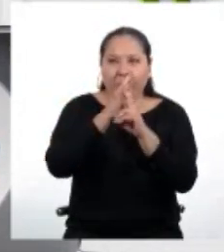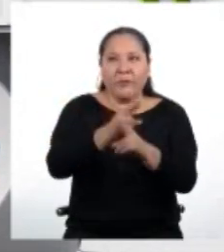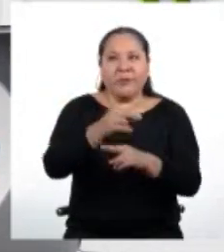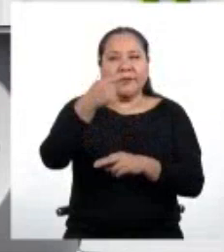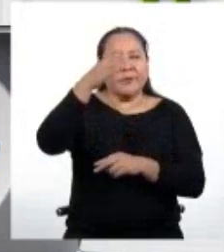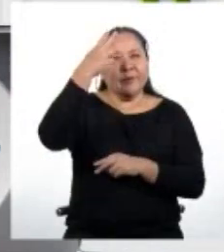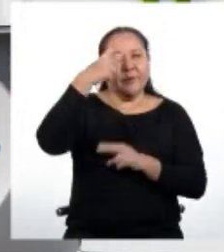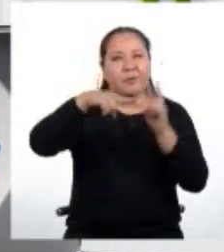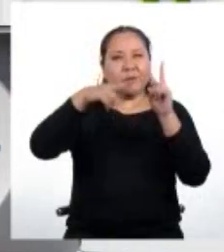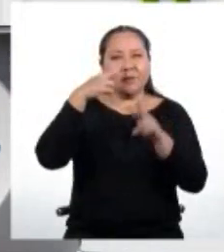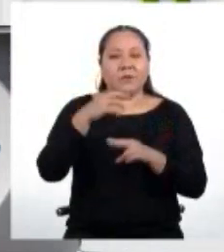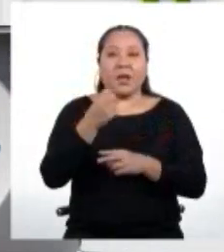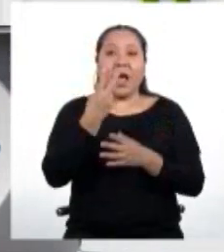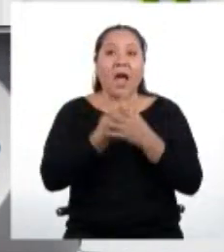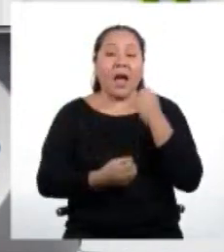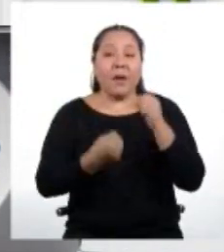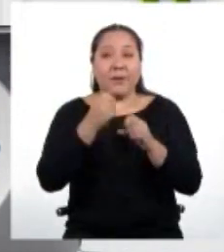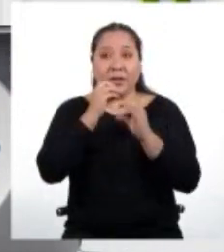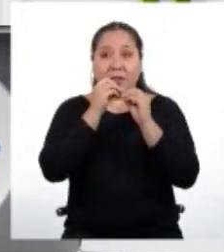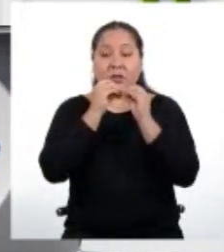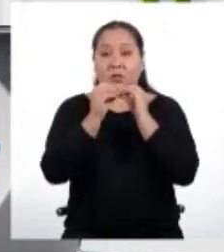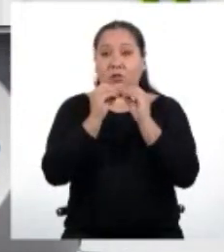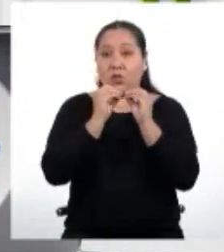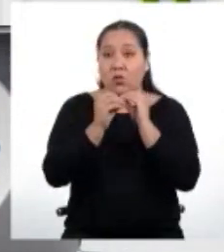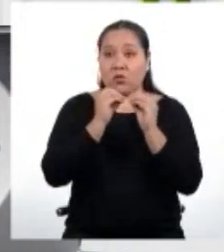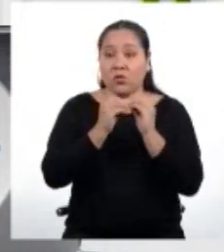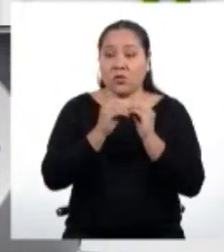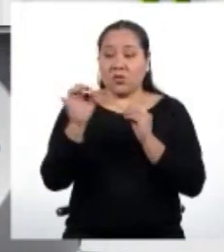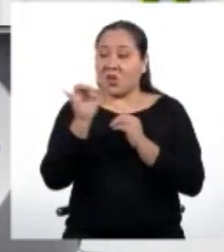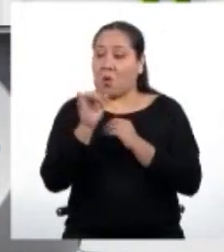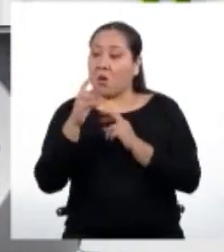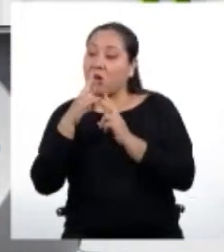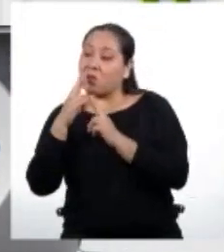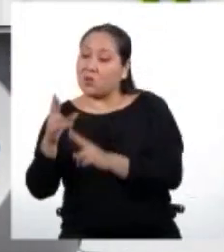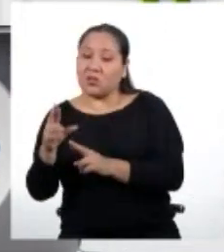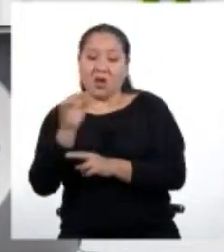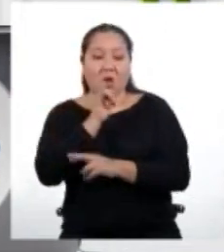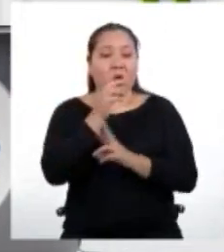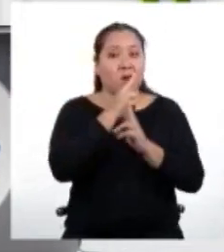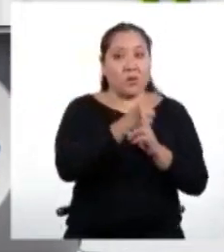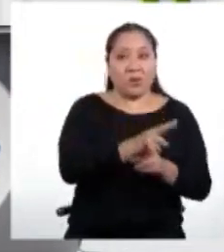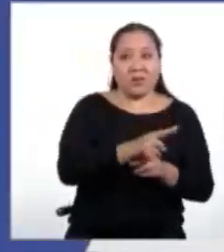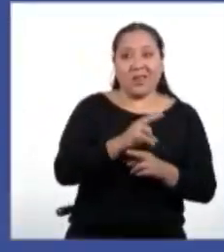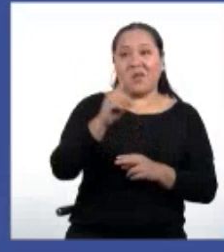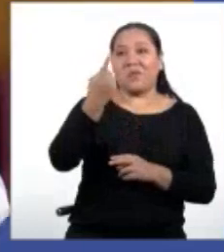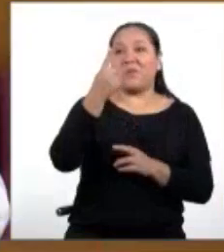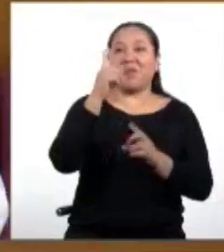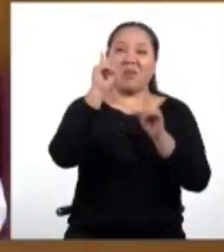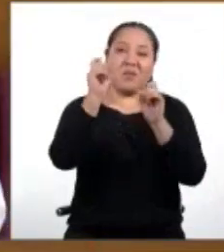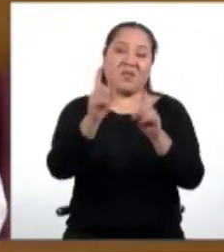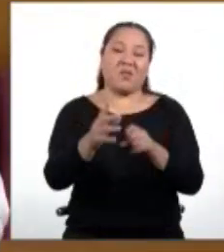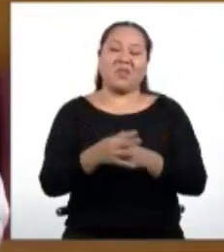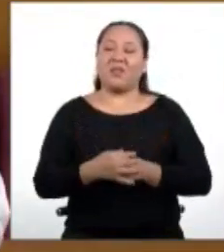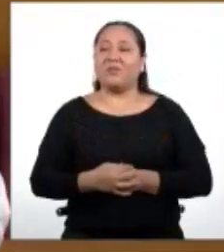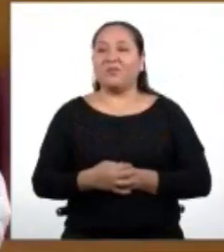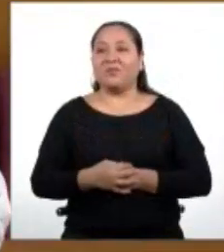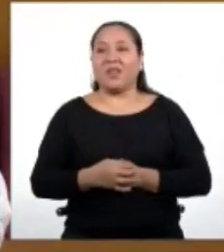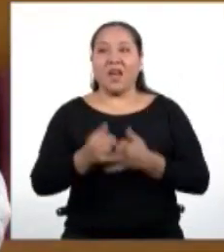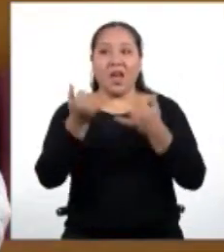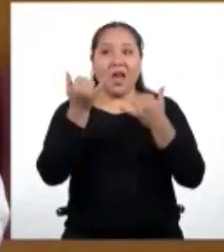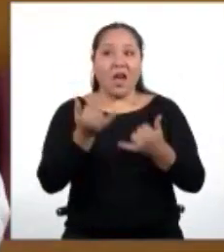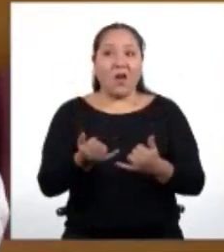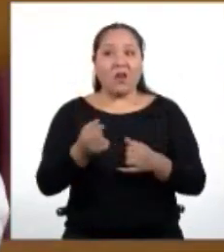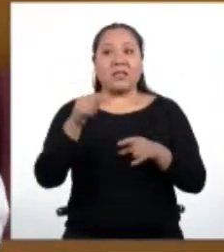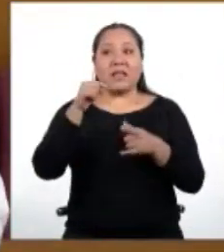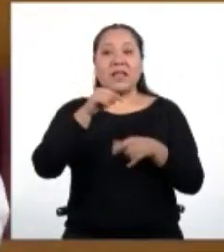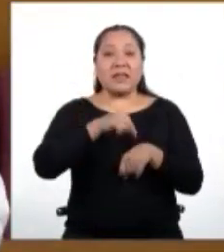cuenta, ambas estrategias de resolución nos han dado la misma respuesta a la primera interrogante de hoy. Ahora es